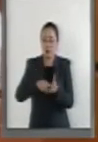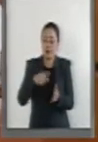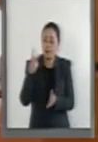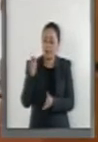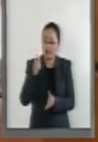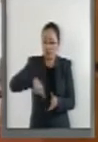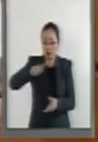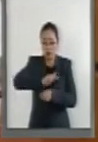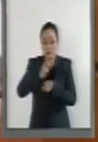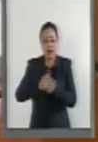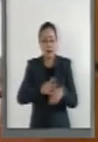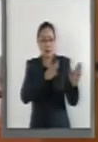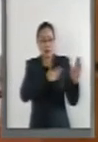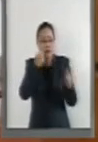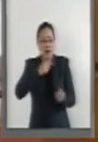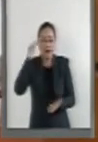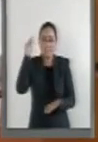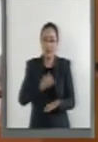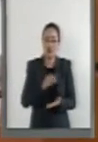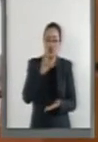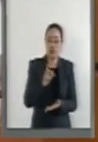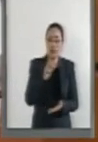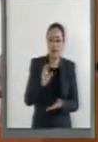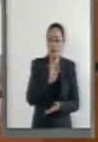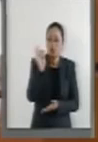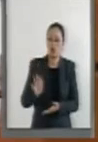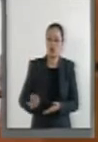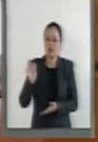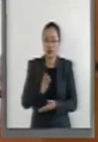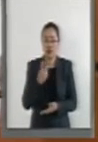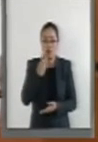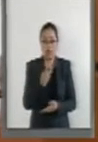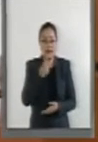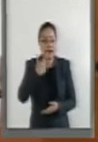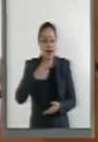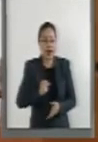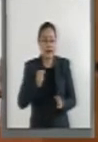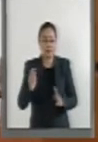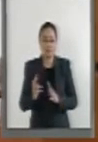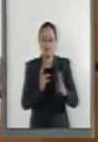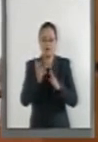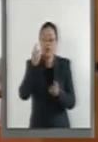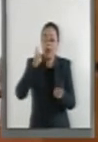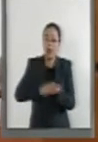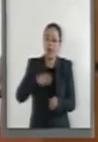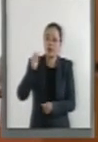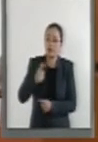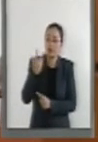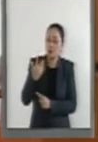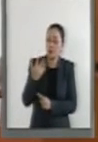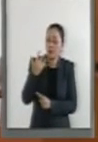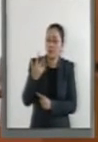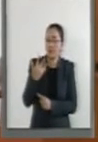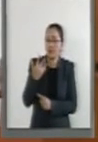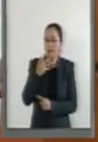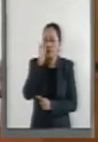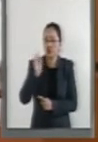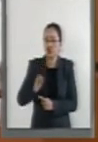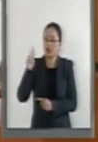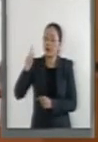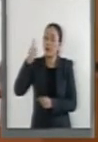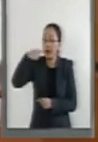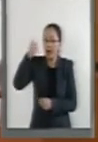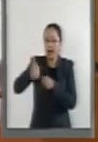comprometido a reducir hasta un 30% de las emisiones de gases de efecto invernadero y el 50% para el 2050, para el año